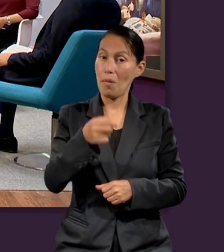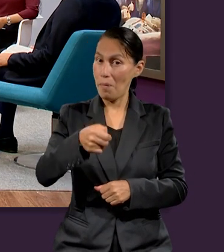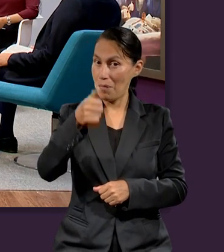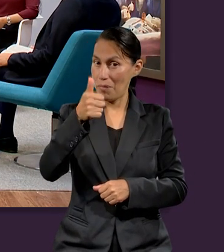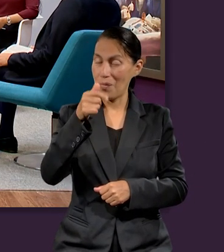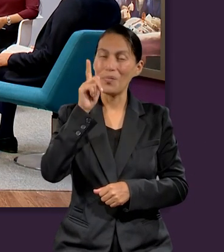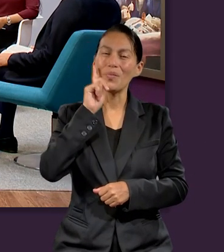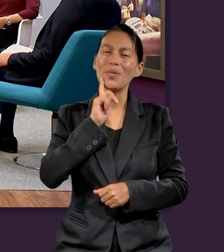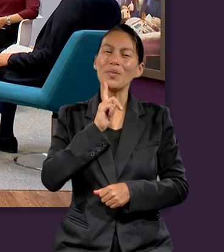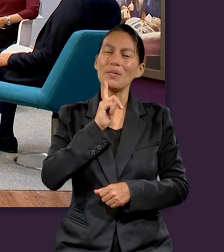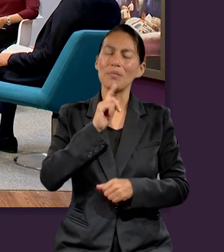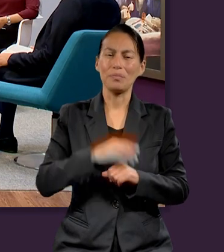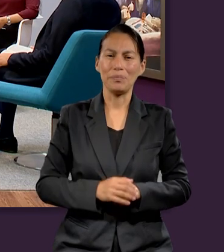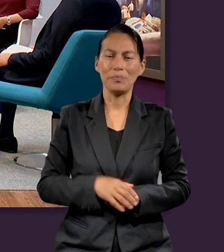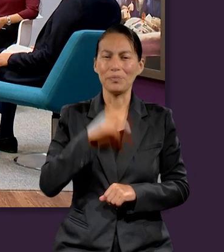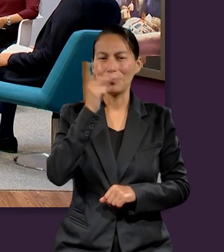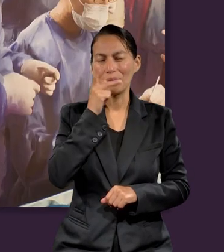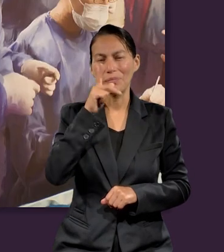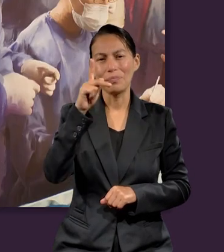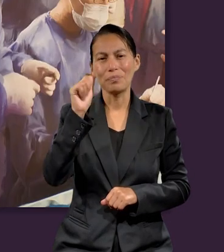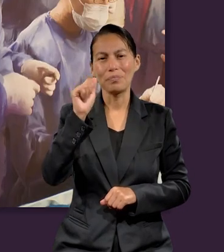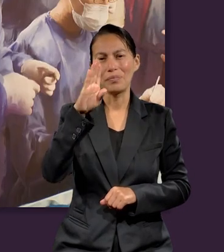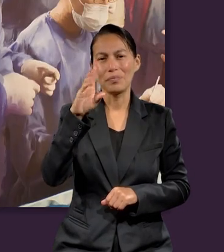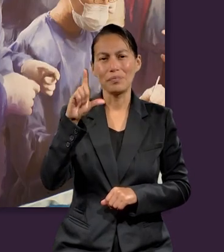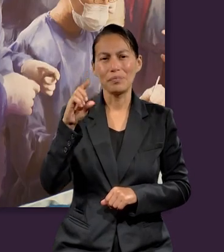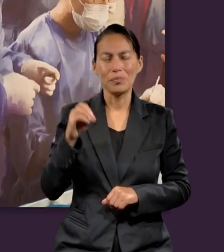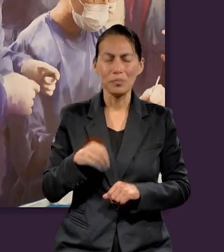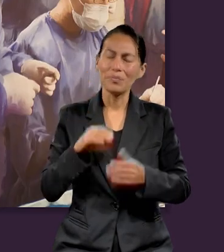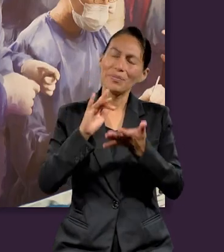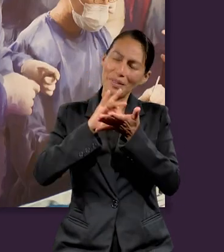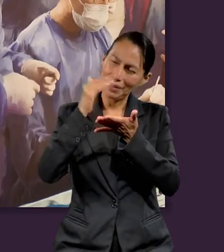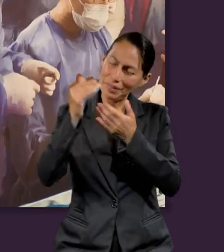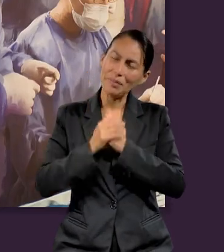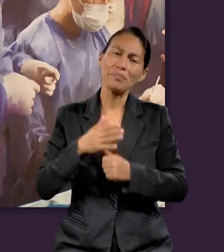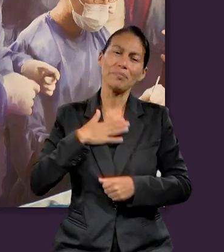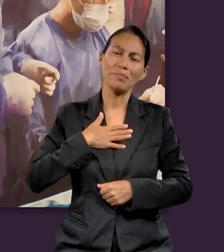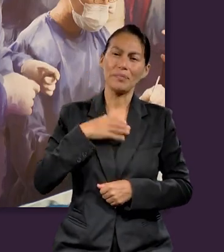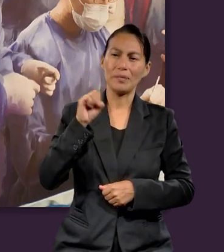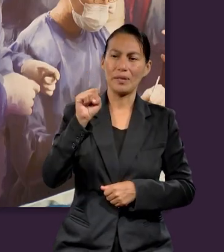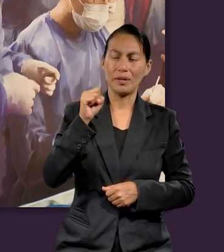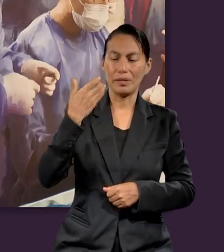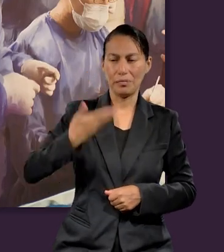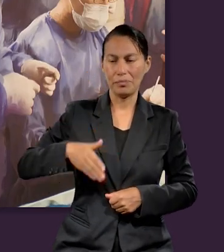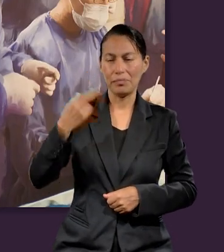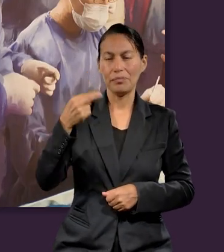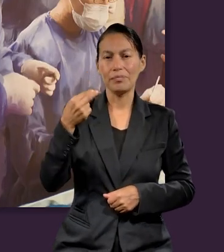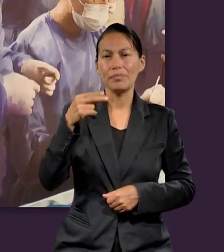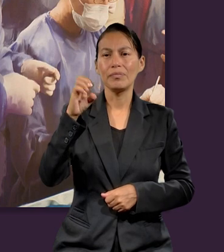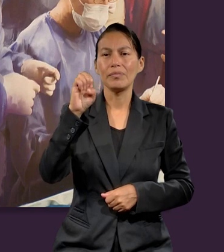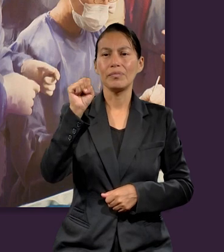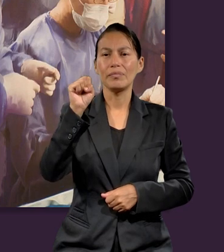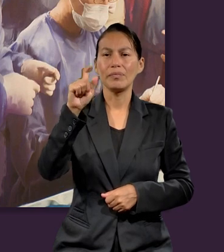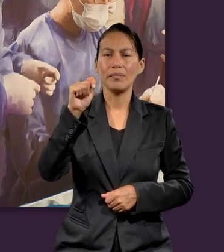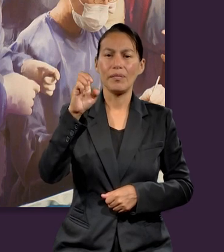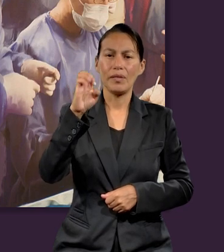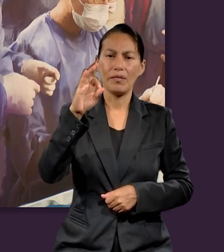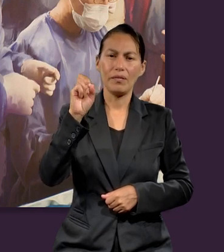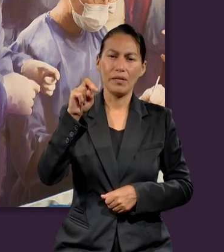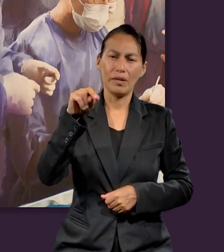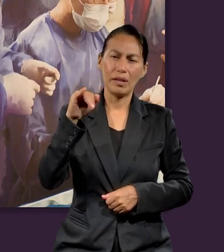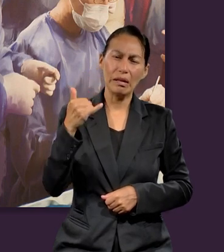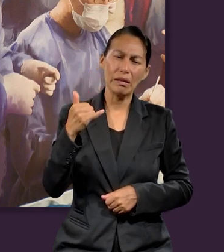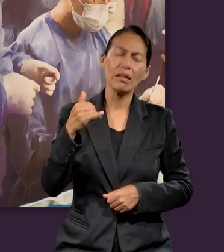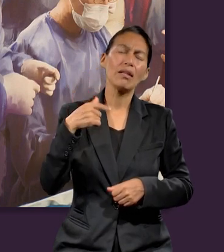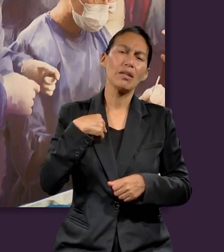vamos a dar el privilegio a nuestra dama. Pastor Pablo, muchas gracias. Mi nombre es Estefany Gómez, estudio terapia